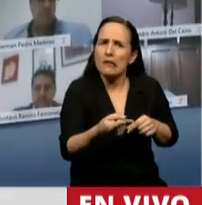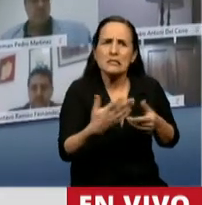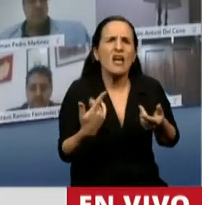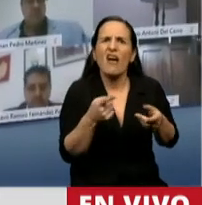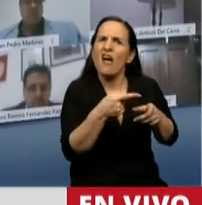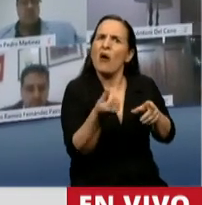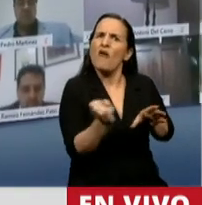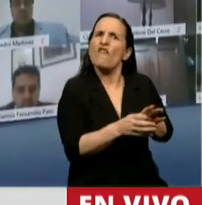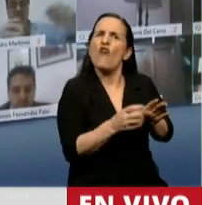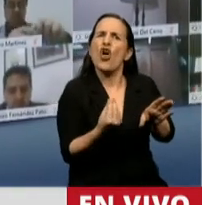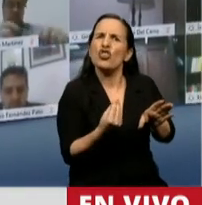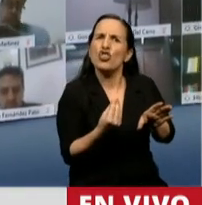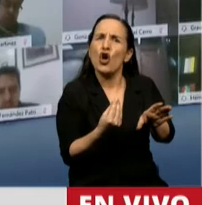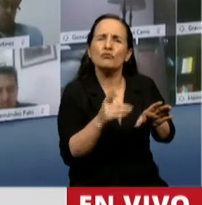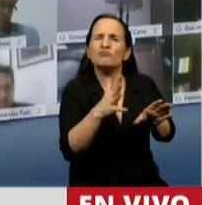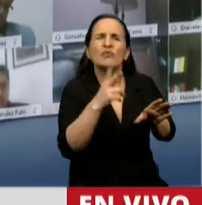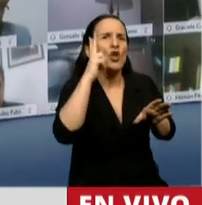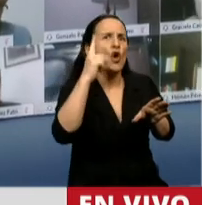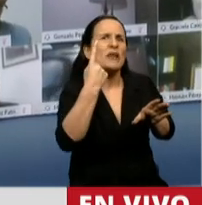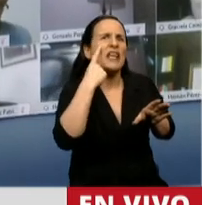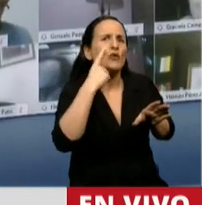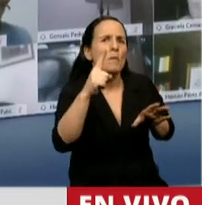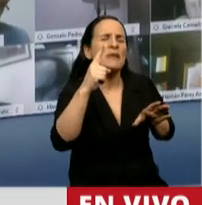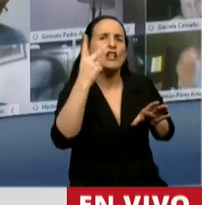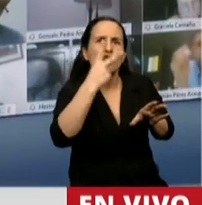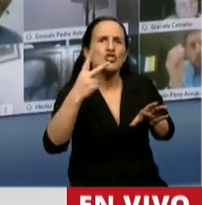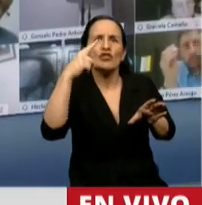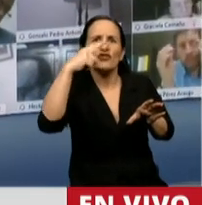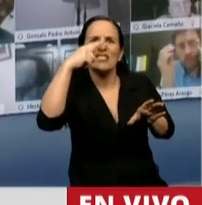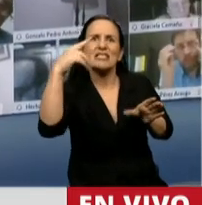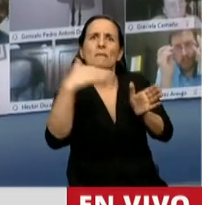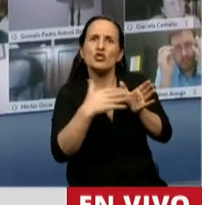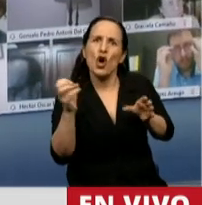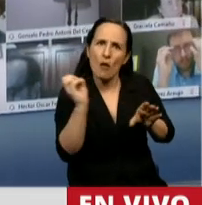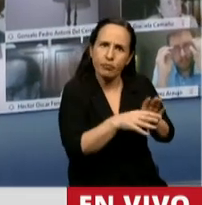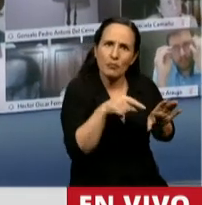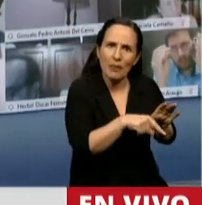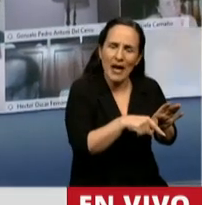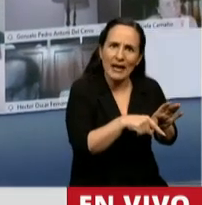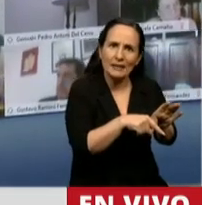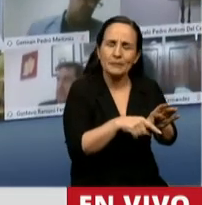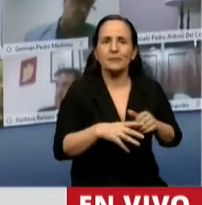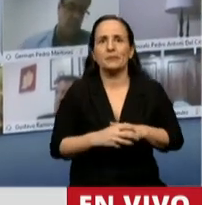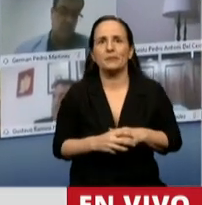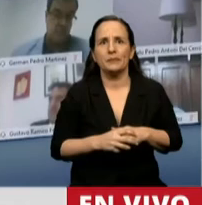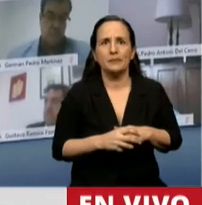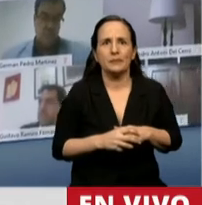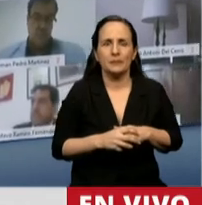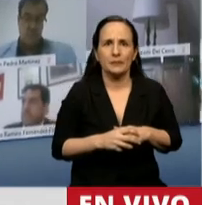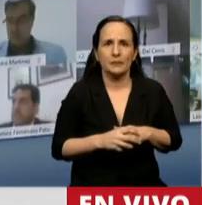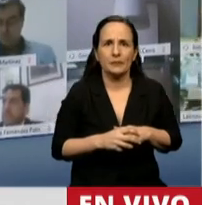estos fondos se van a destinar 91.277 millones y en el